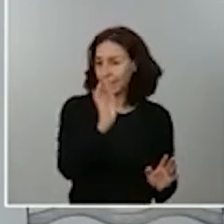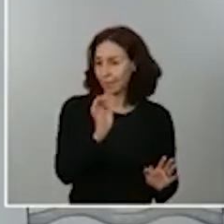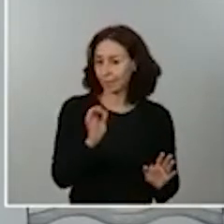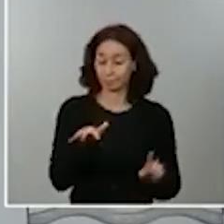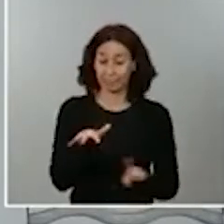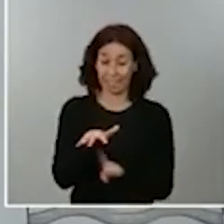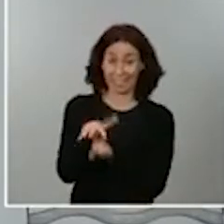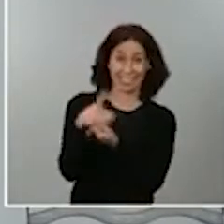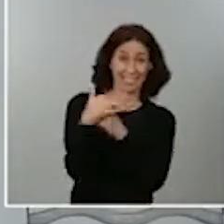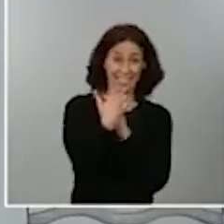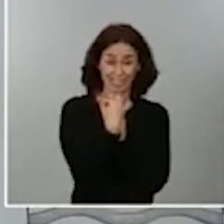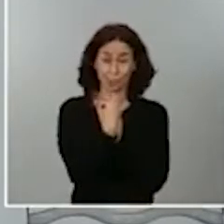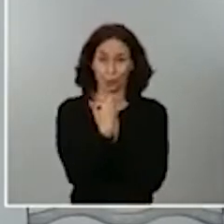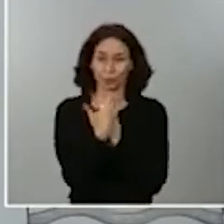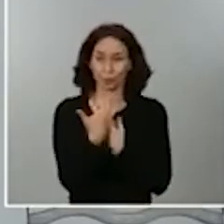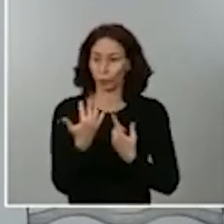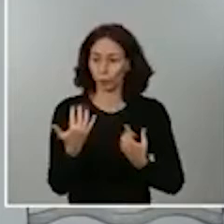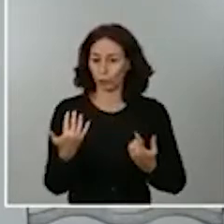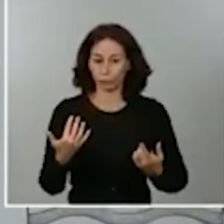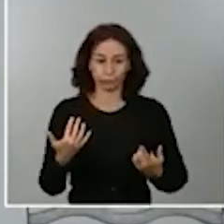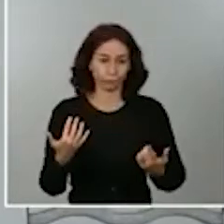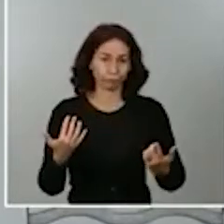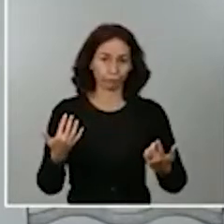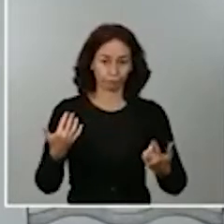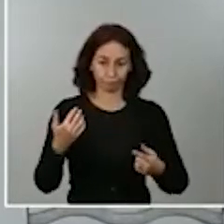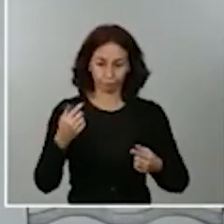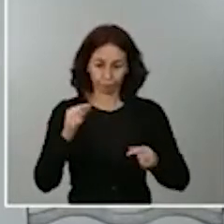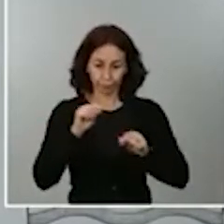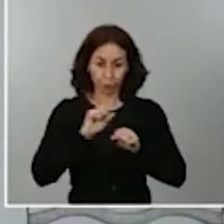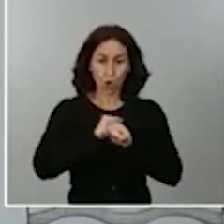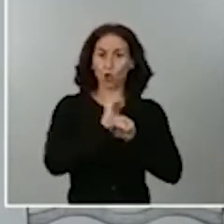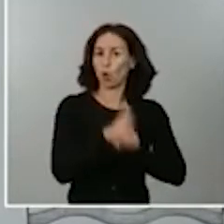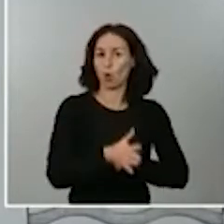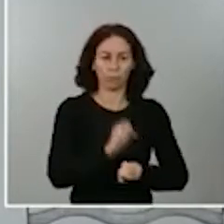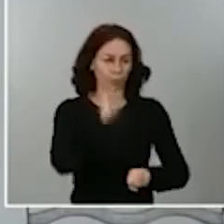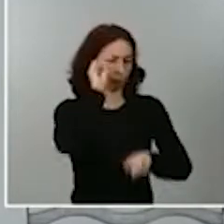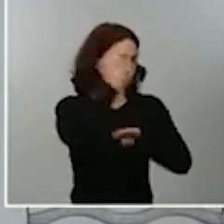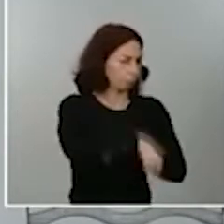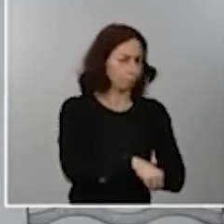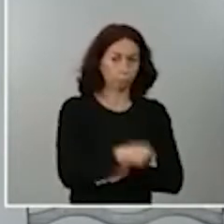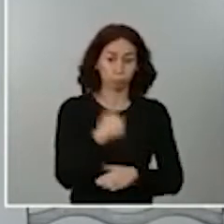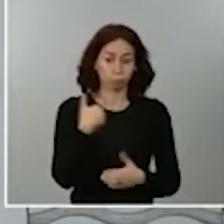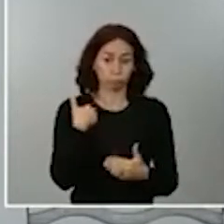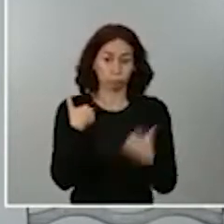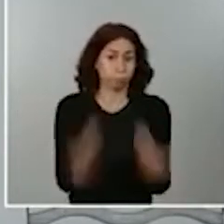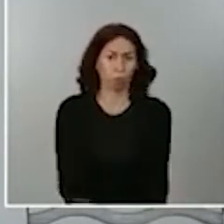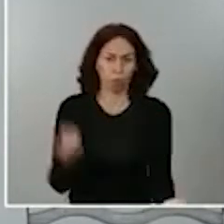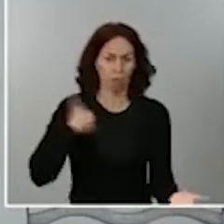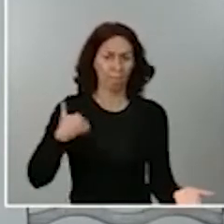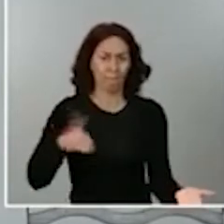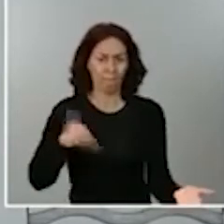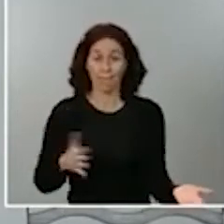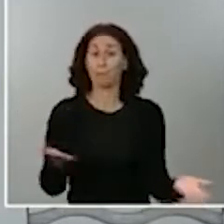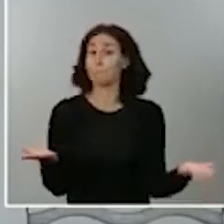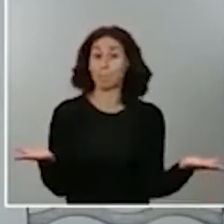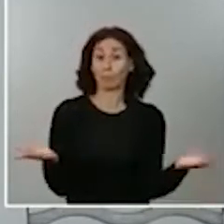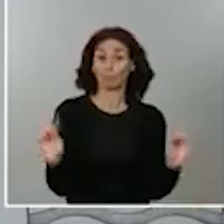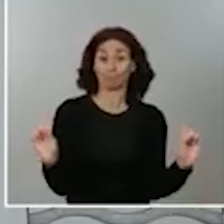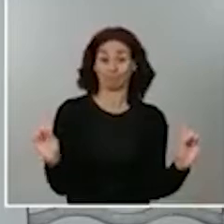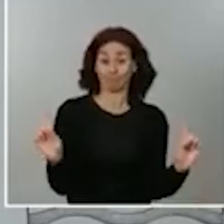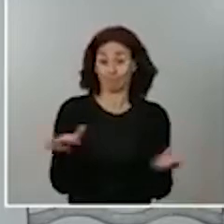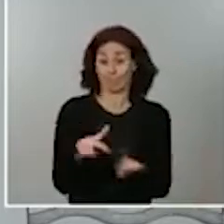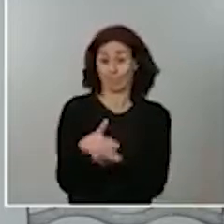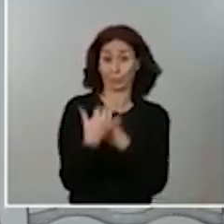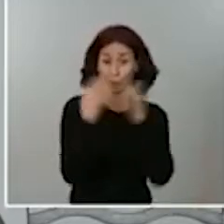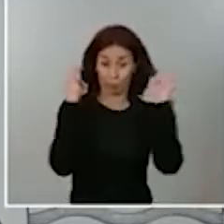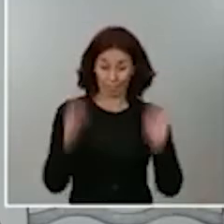en que la derrota del COVID-19 fuera muy pronto y viniera ya. Pero las cosas son como son. Y la obligación del Gobierno es trasladar